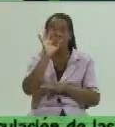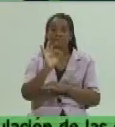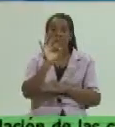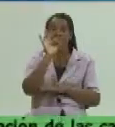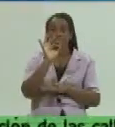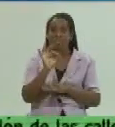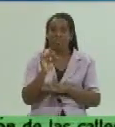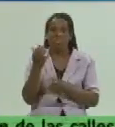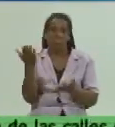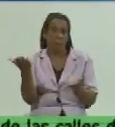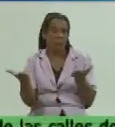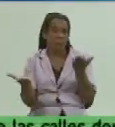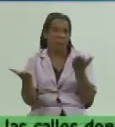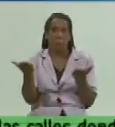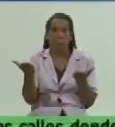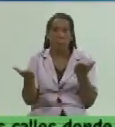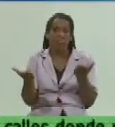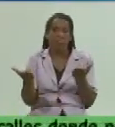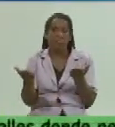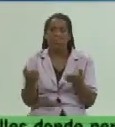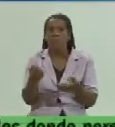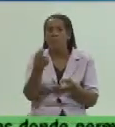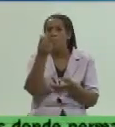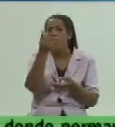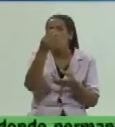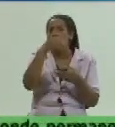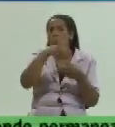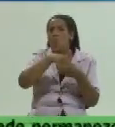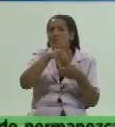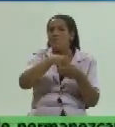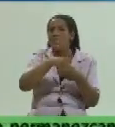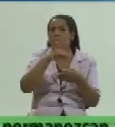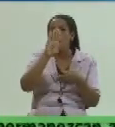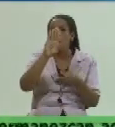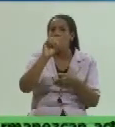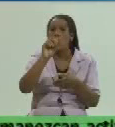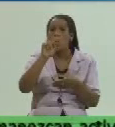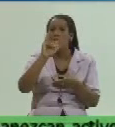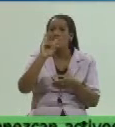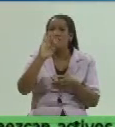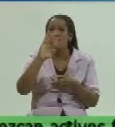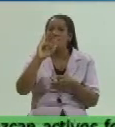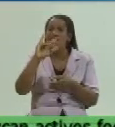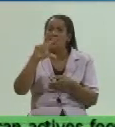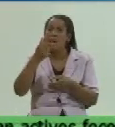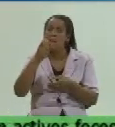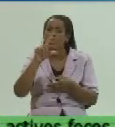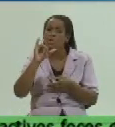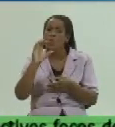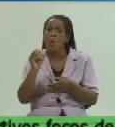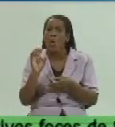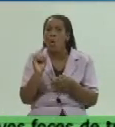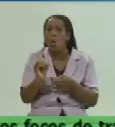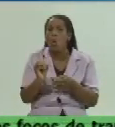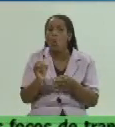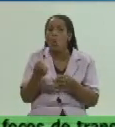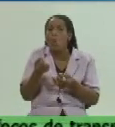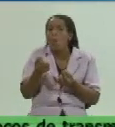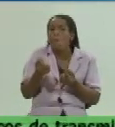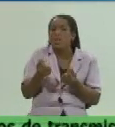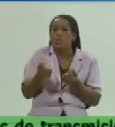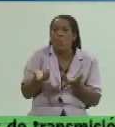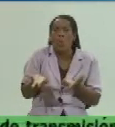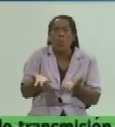entre comisión y bonificación? a ver la comisión porque la comisión se quedaría con esta comisión gran urbana con la propia